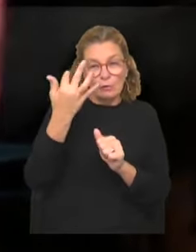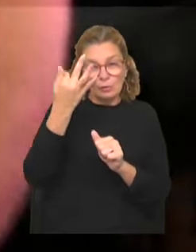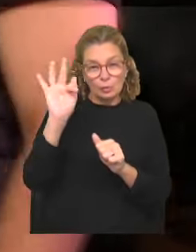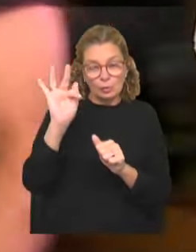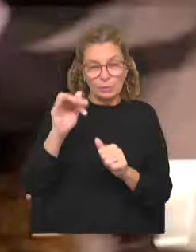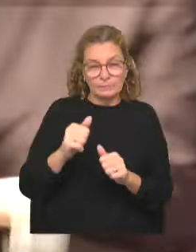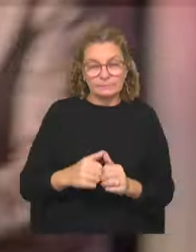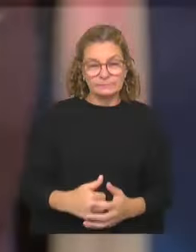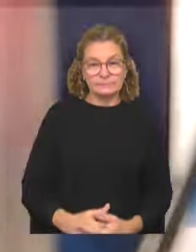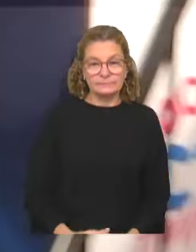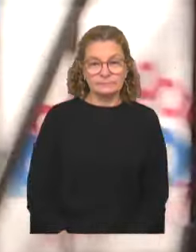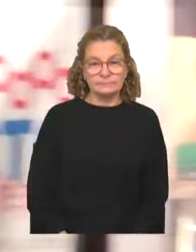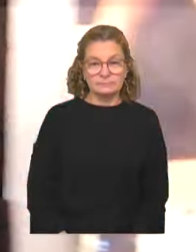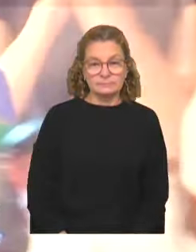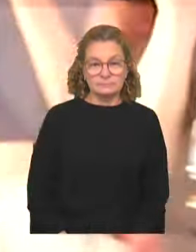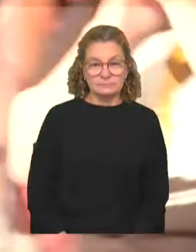¡Viva